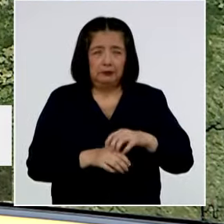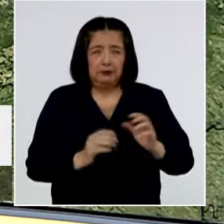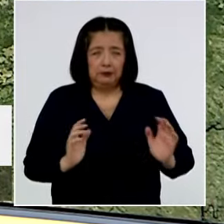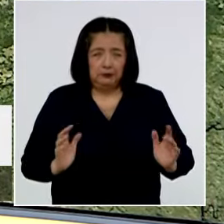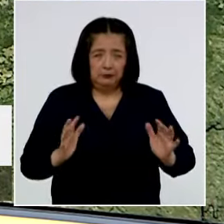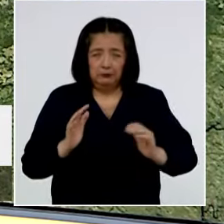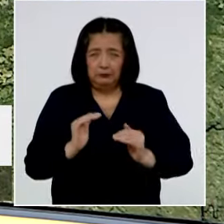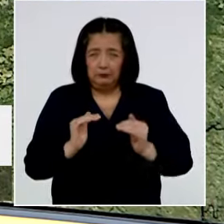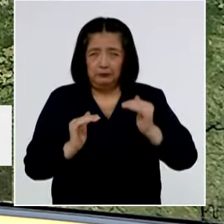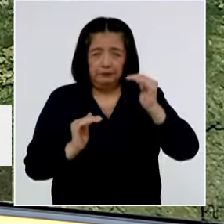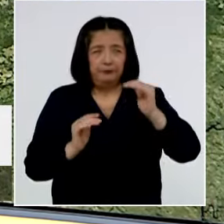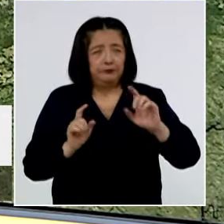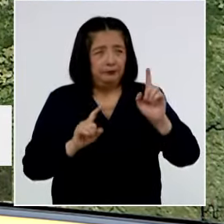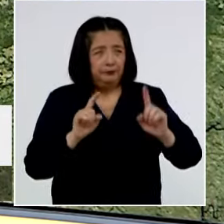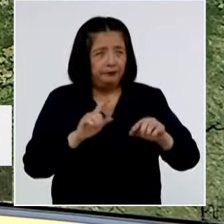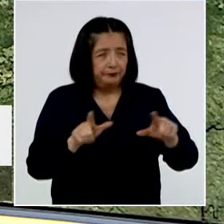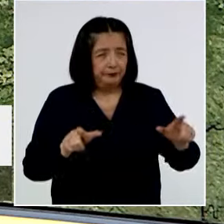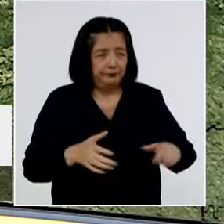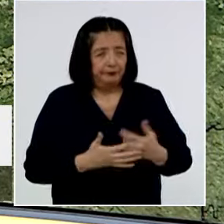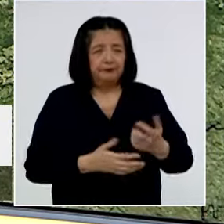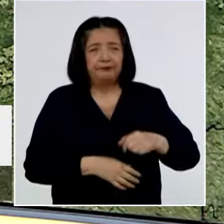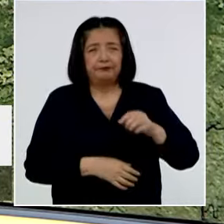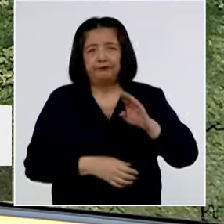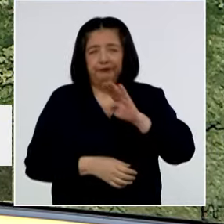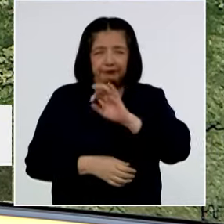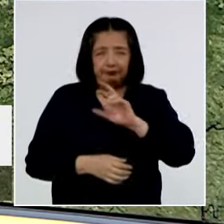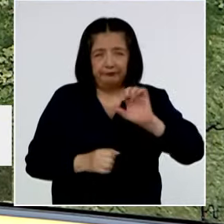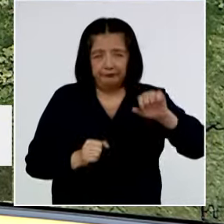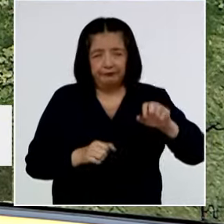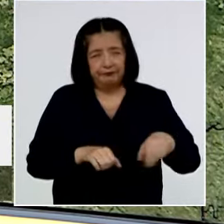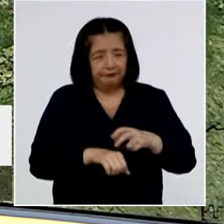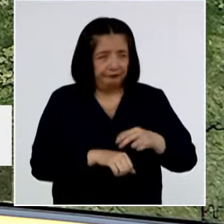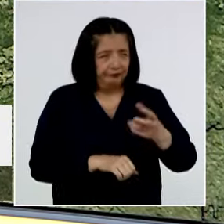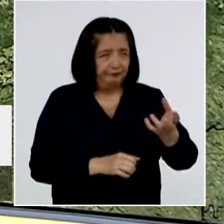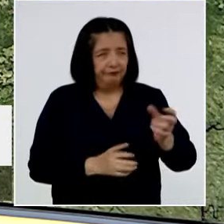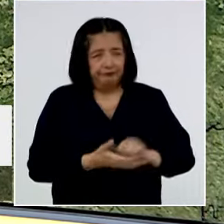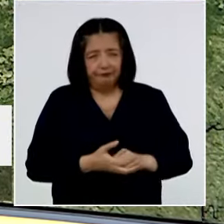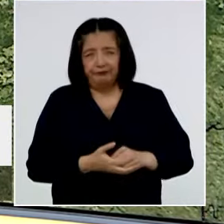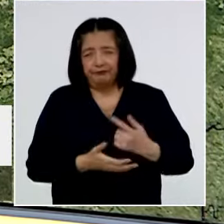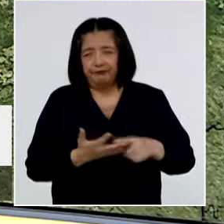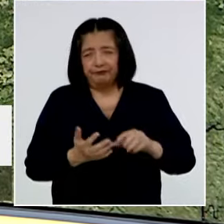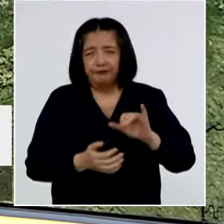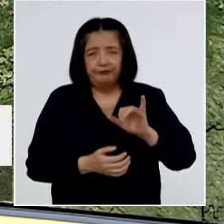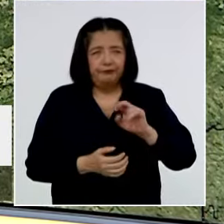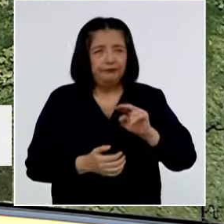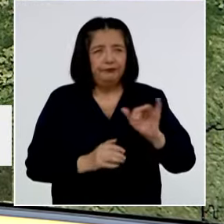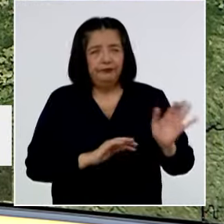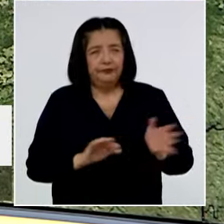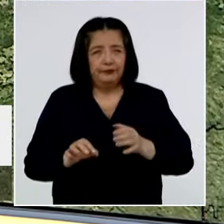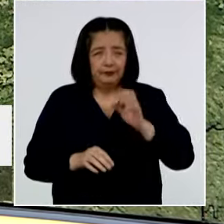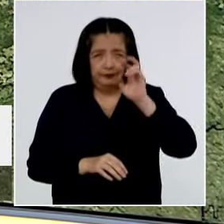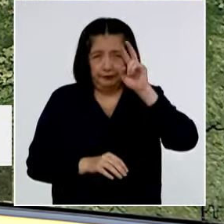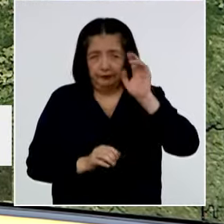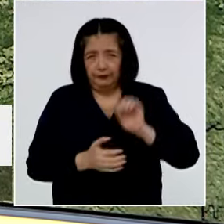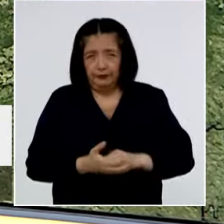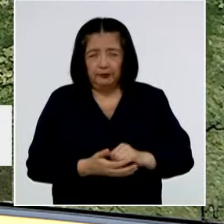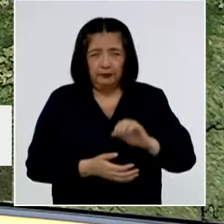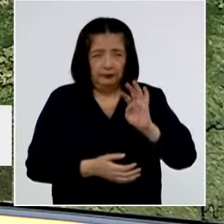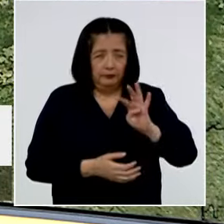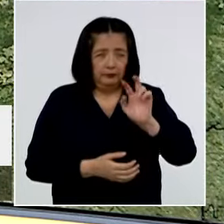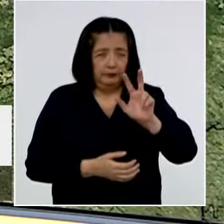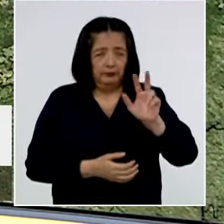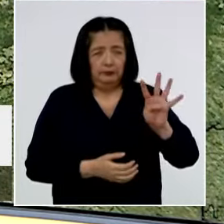pero también ya hay lugares como en Barranca, donde se produce papa, sobre todo de la variedad yungal. Y Cusco, que produce